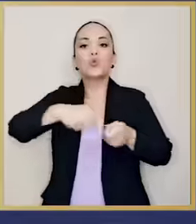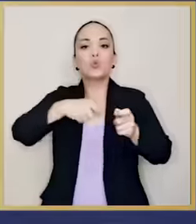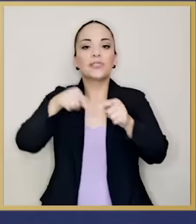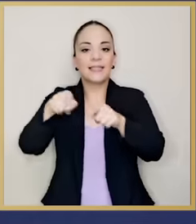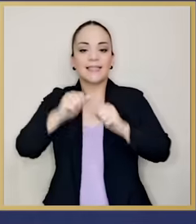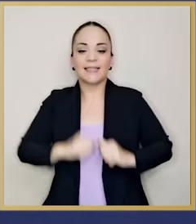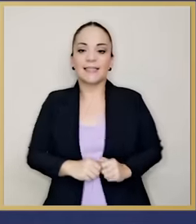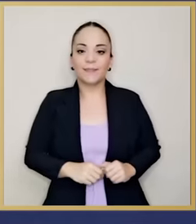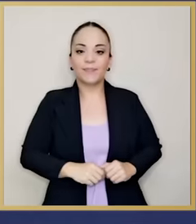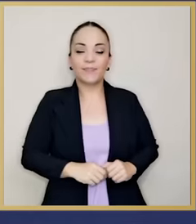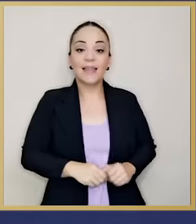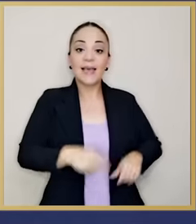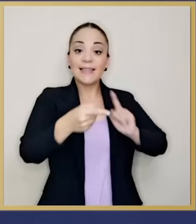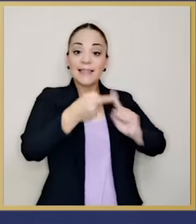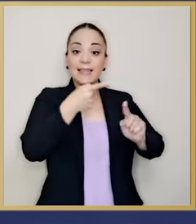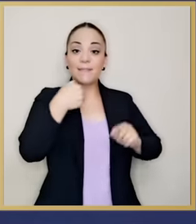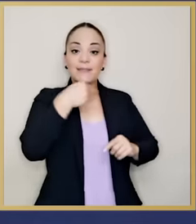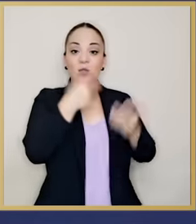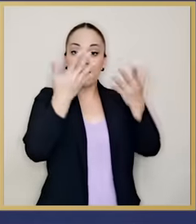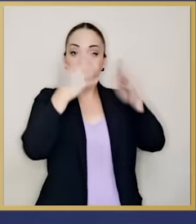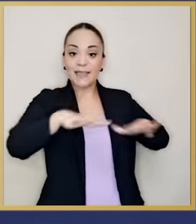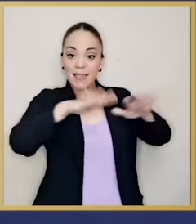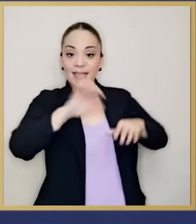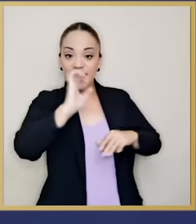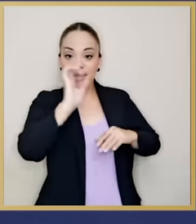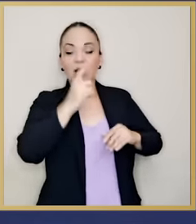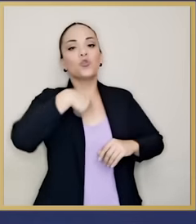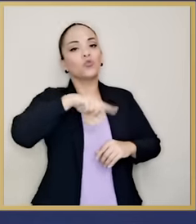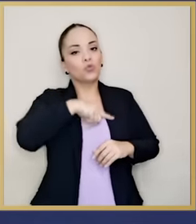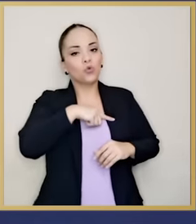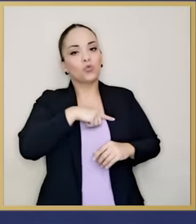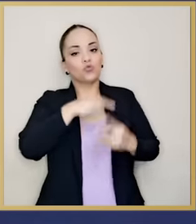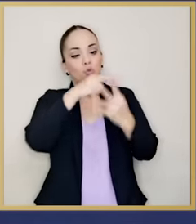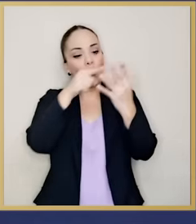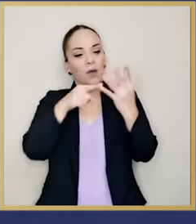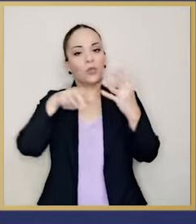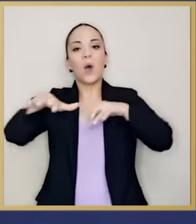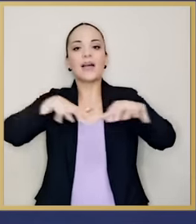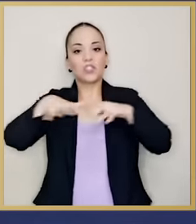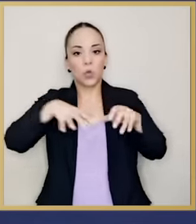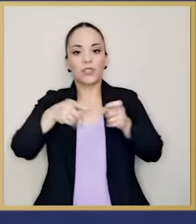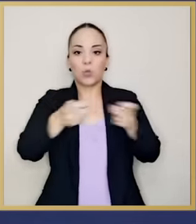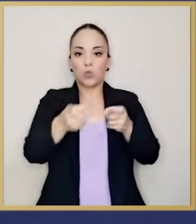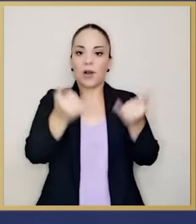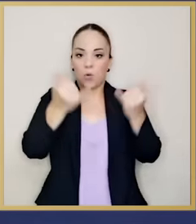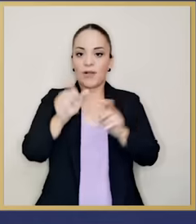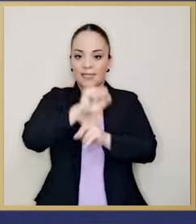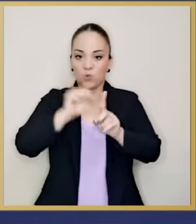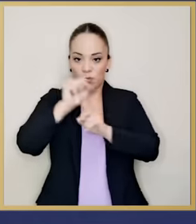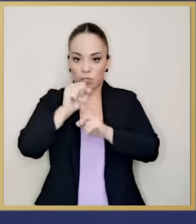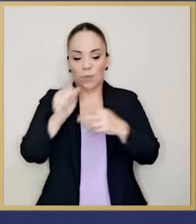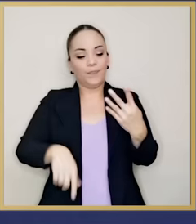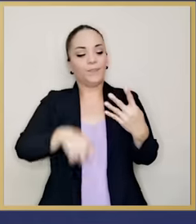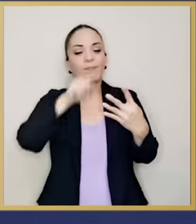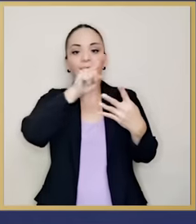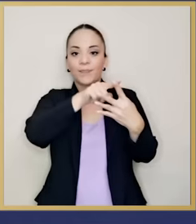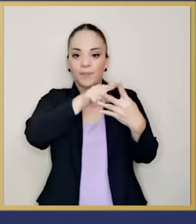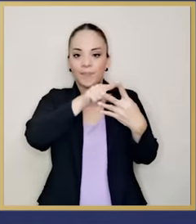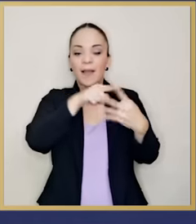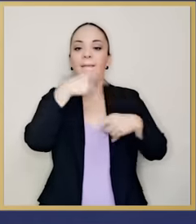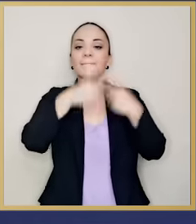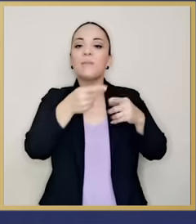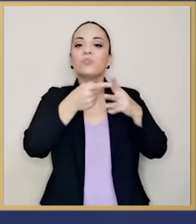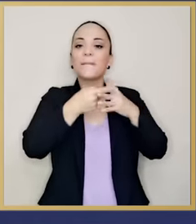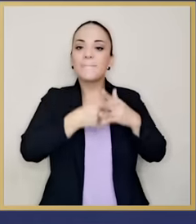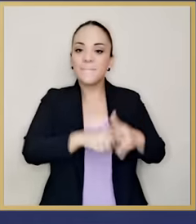Crucitas. Desde el Ministerio de Ambiente y Energía hemos pensado en hacer por lo menos cuatro acciones para tomar control ahora de esta situación. Primero,